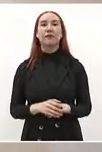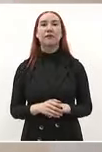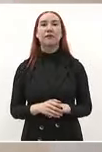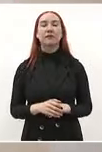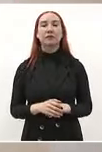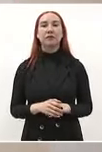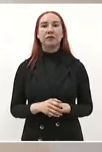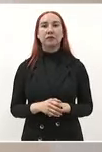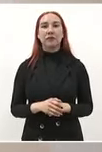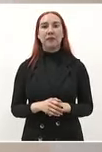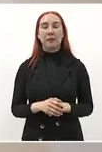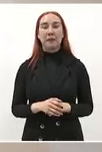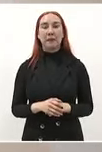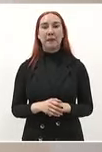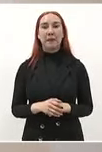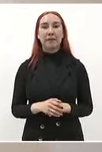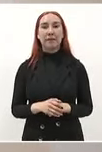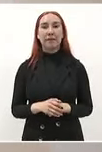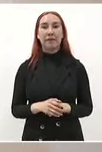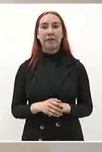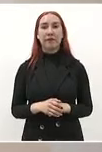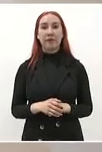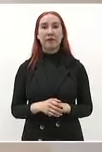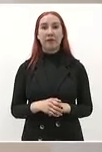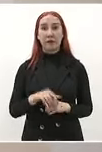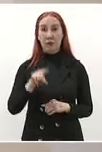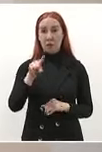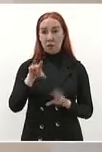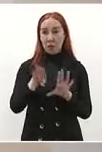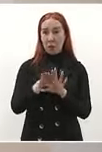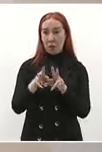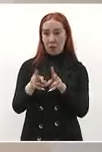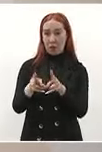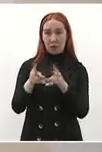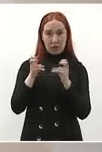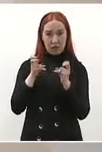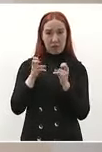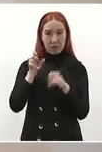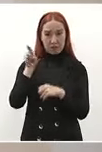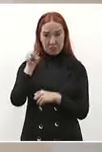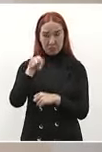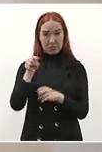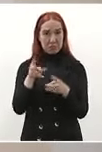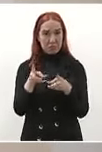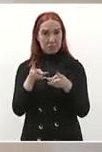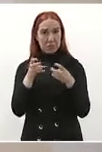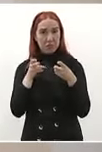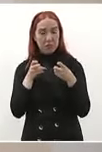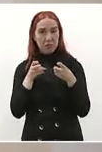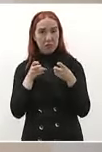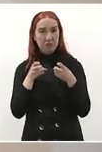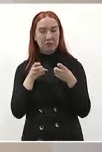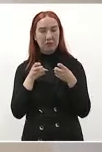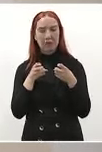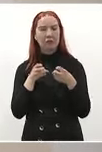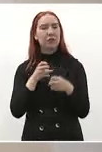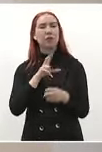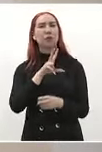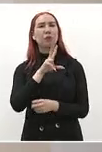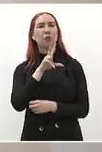modo que usted es el bandido de Juan Sarabia no señor